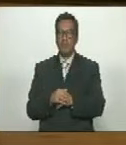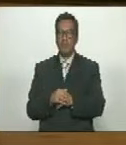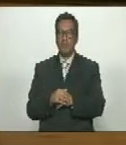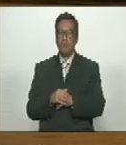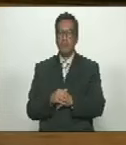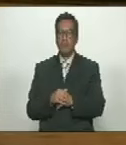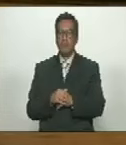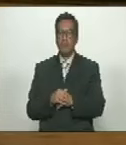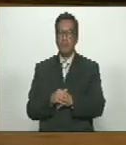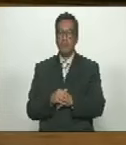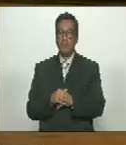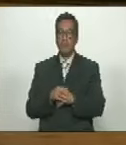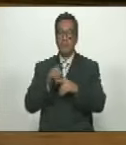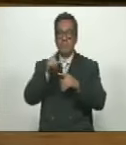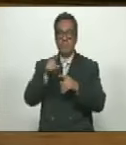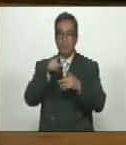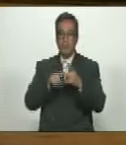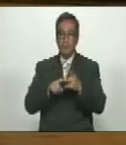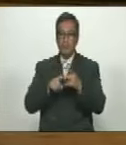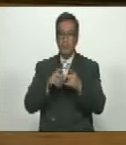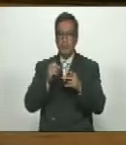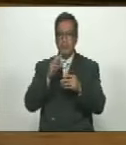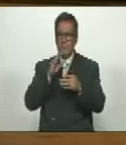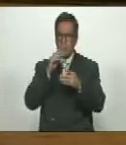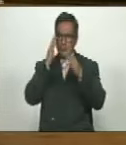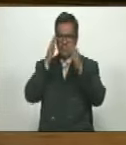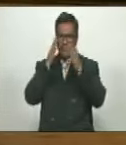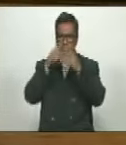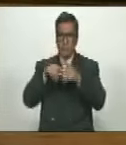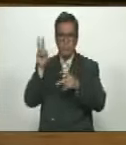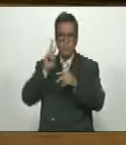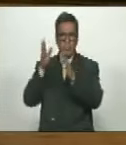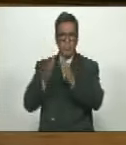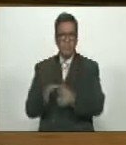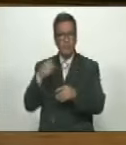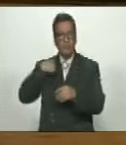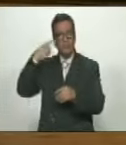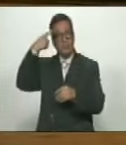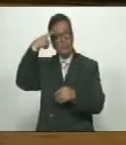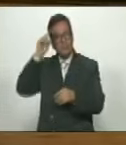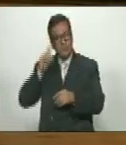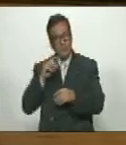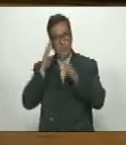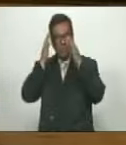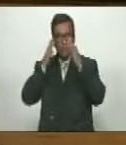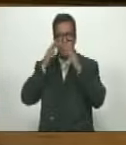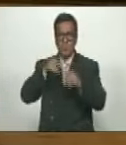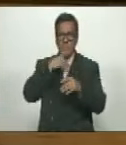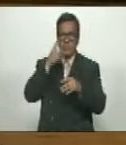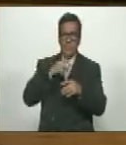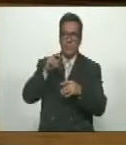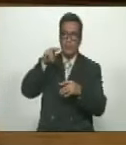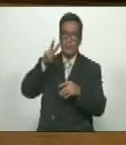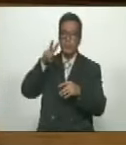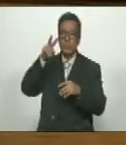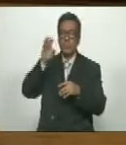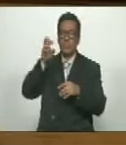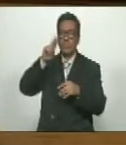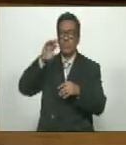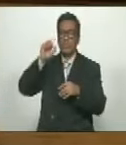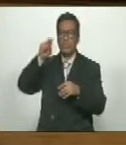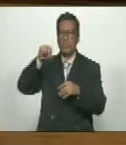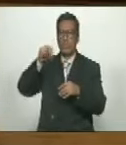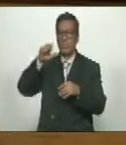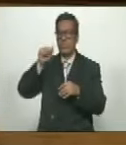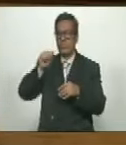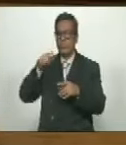el gatopardismo no es un buen consejero en la política venezolana al menos puede ser un buen consejero en la política de Verona en los tiempos del